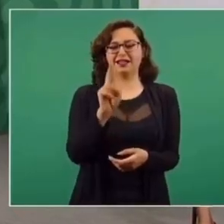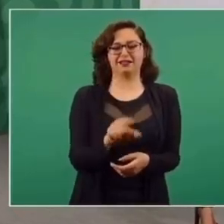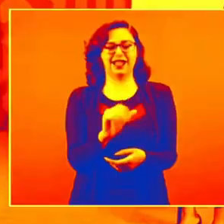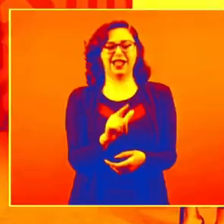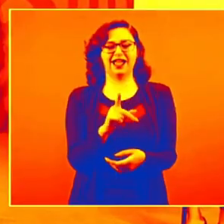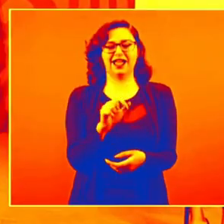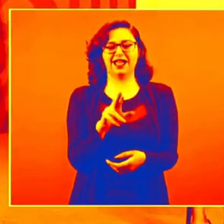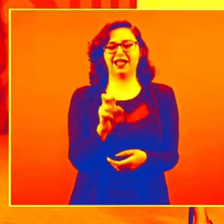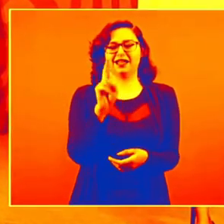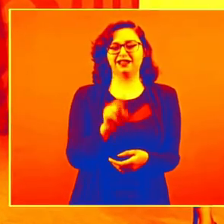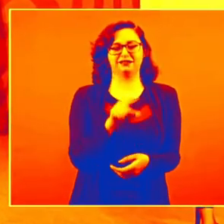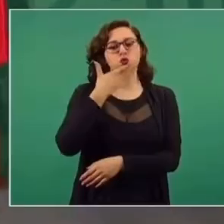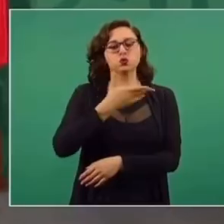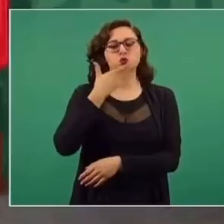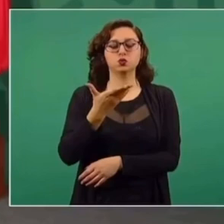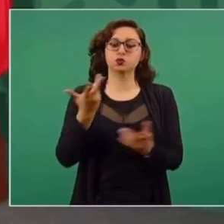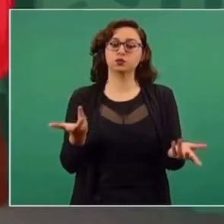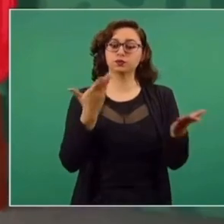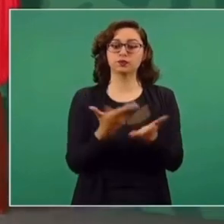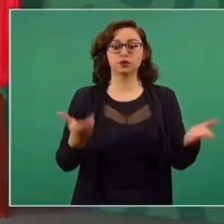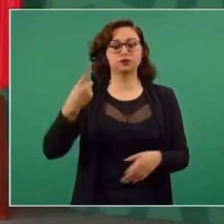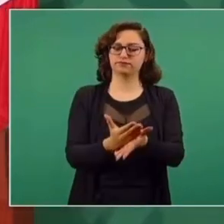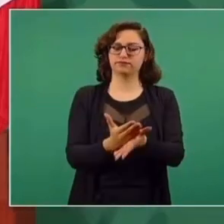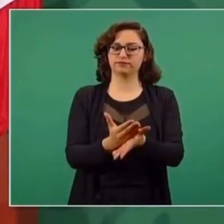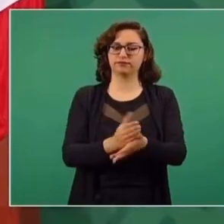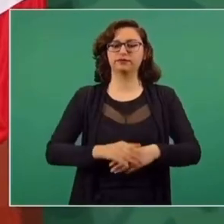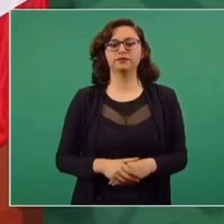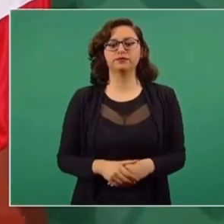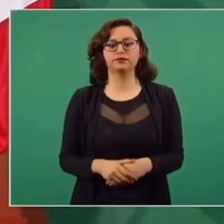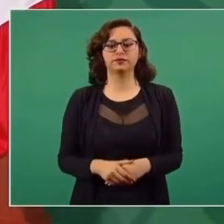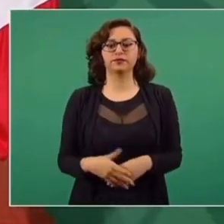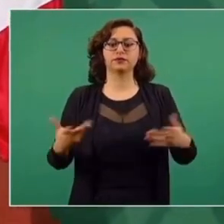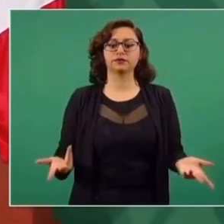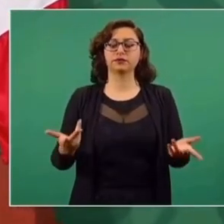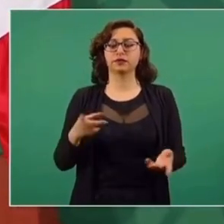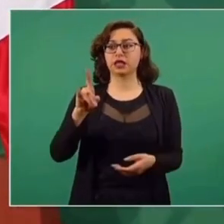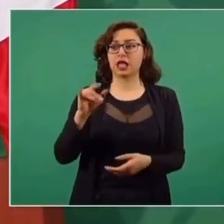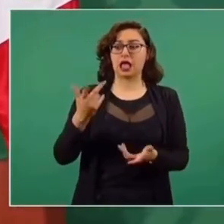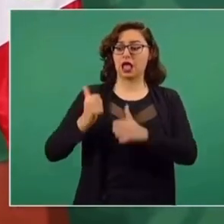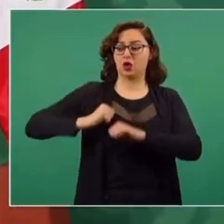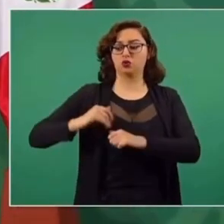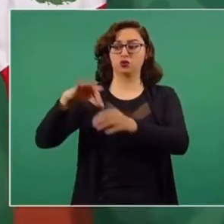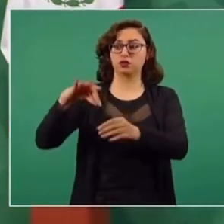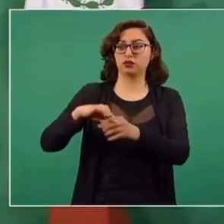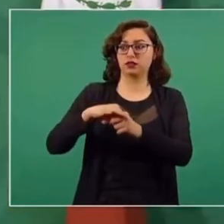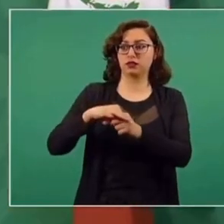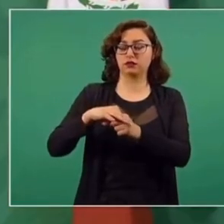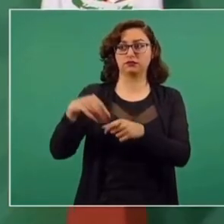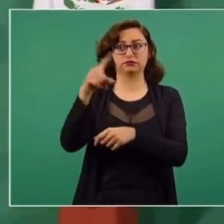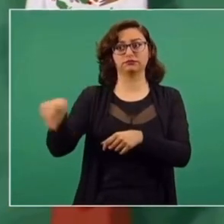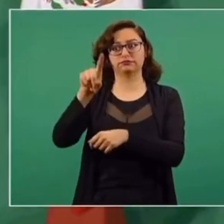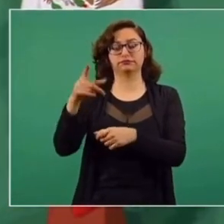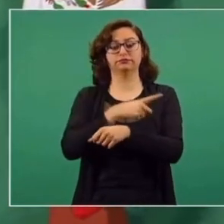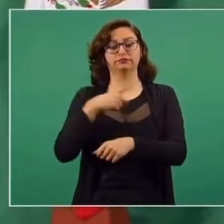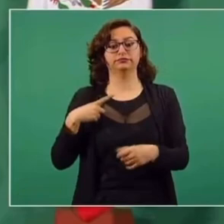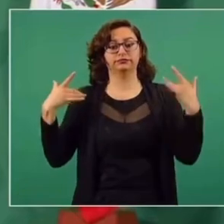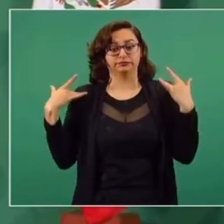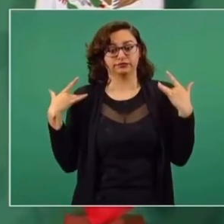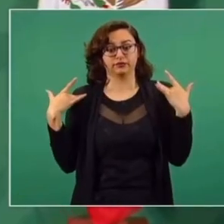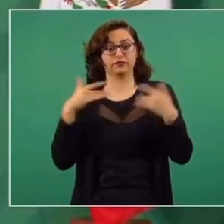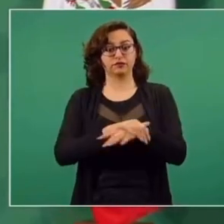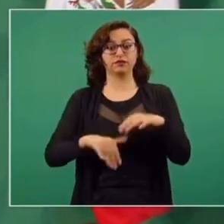Branto. Se llamaba. Y de Branto. Se llamaba. Y queremos que se termine. Y que las autoridades electorales sean imparciales.